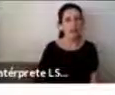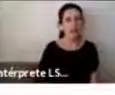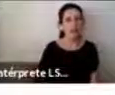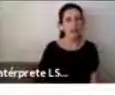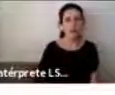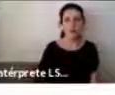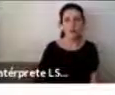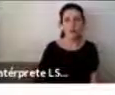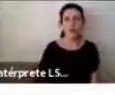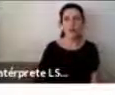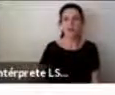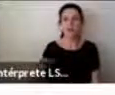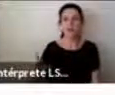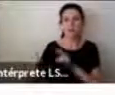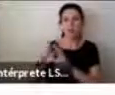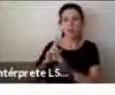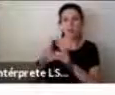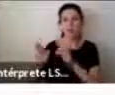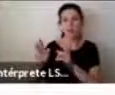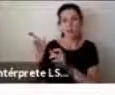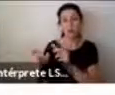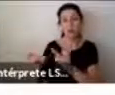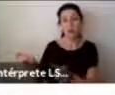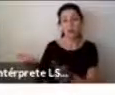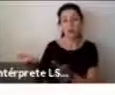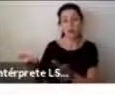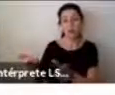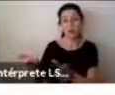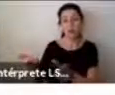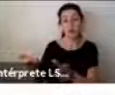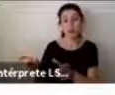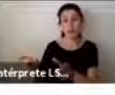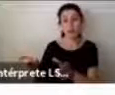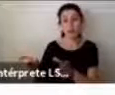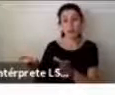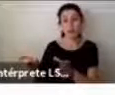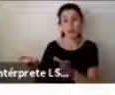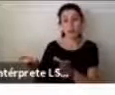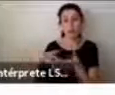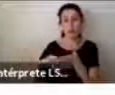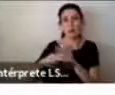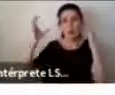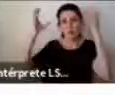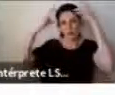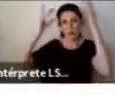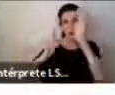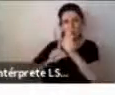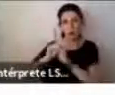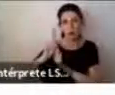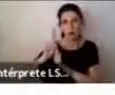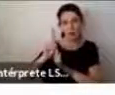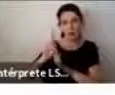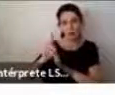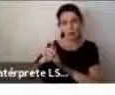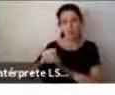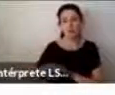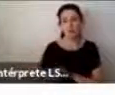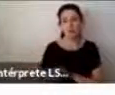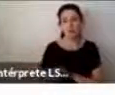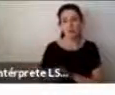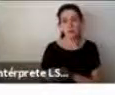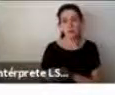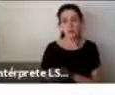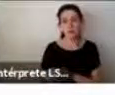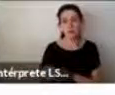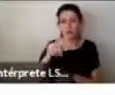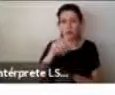interactuar con personas que tienen algún trastorno del neurodesarrollo y aparte poder identificar esto